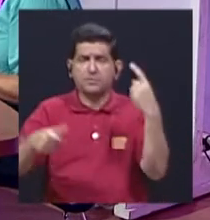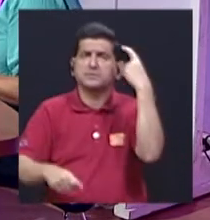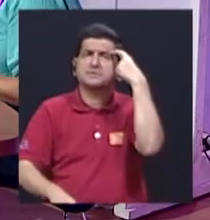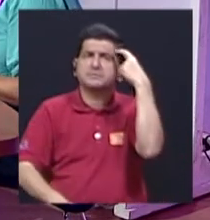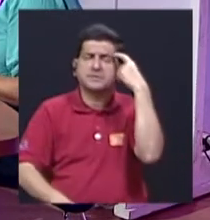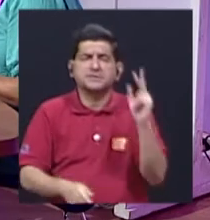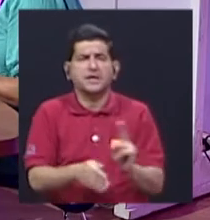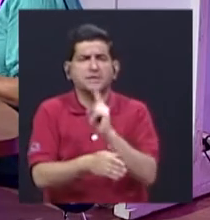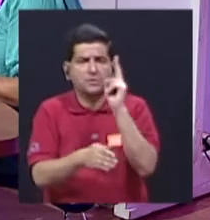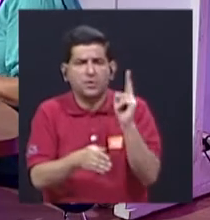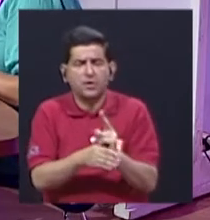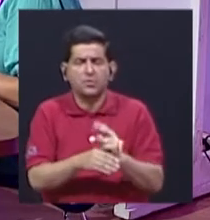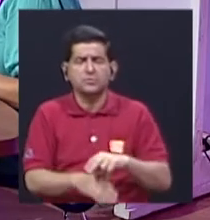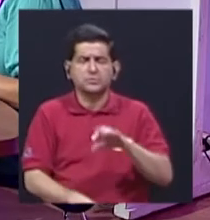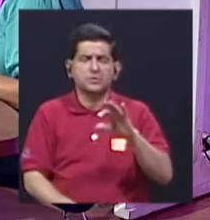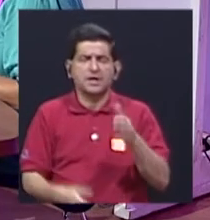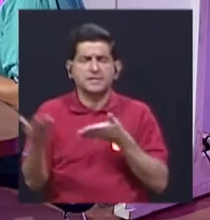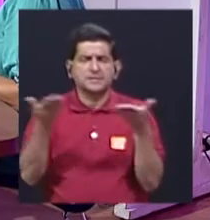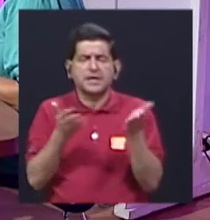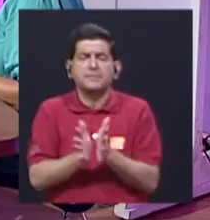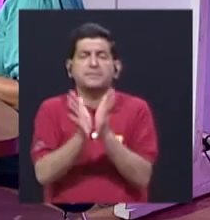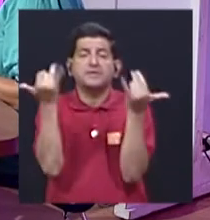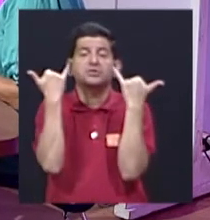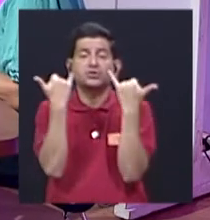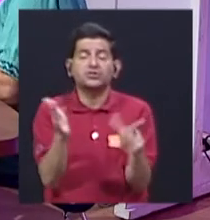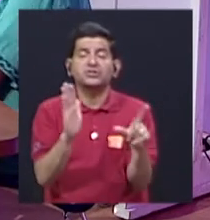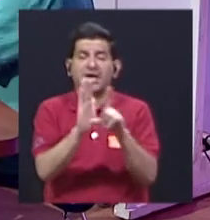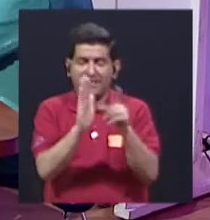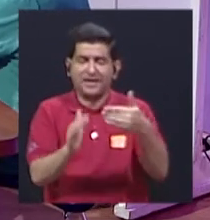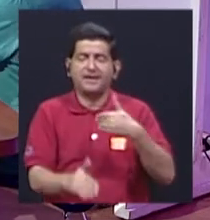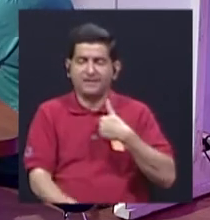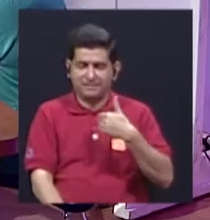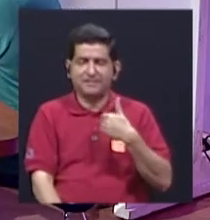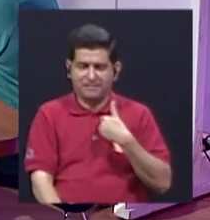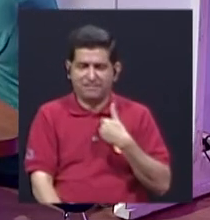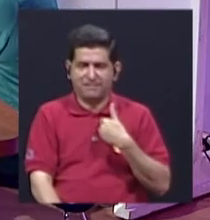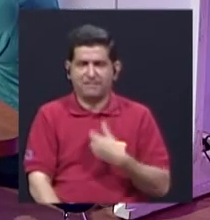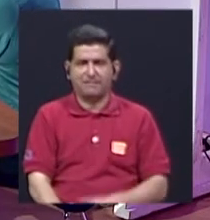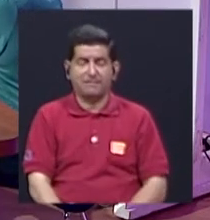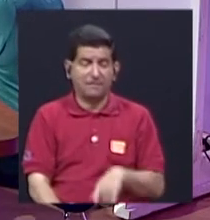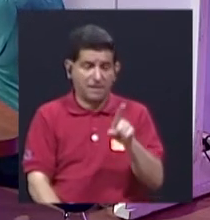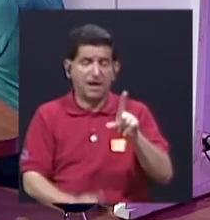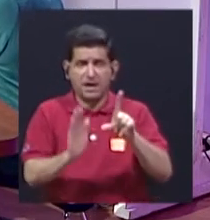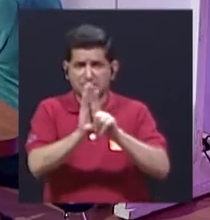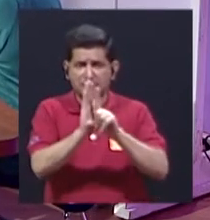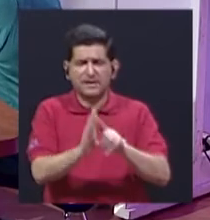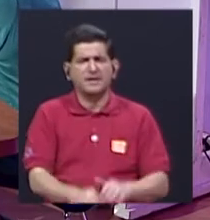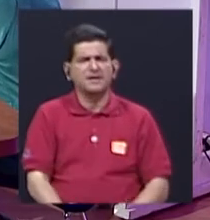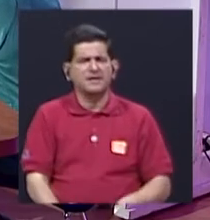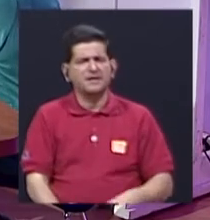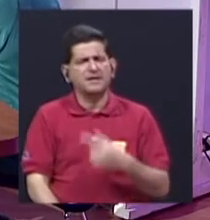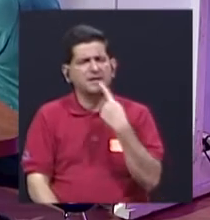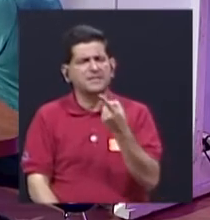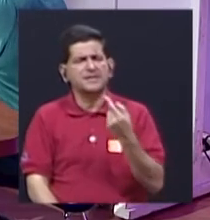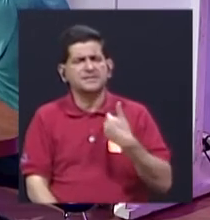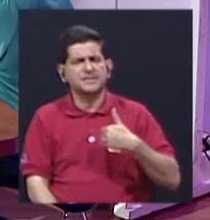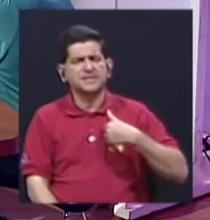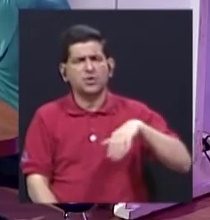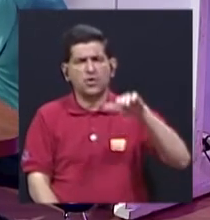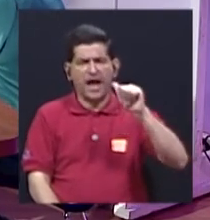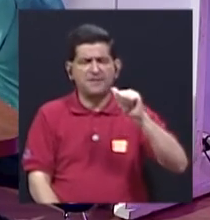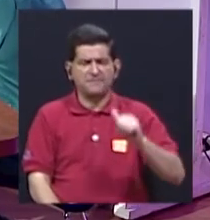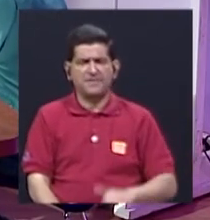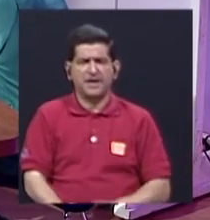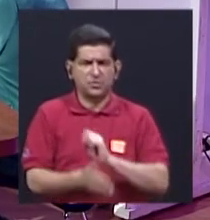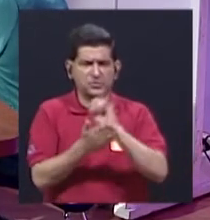medios de servicio público que ya por ley tienen frecuencias. Esta ley, digamos, se vincula con... ...de San Isidro